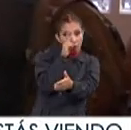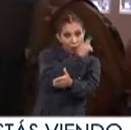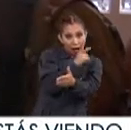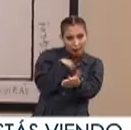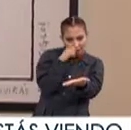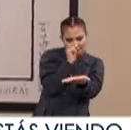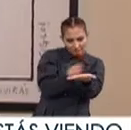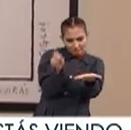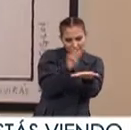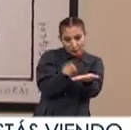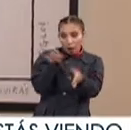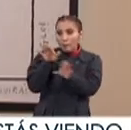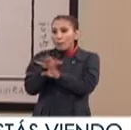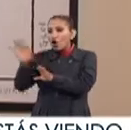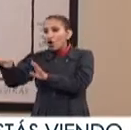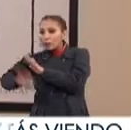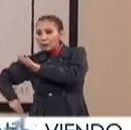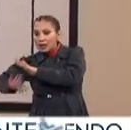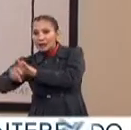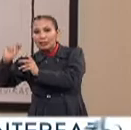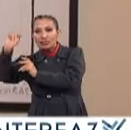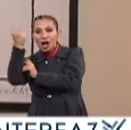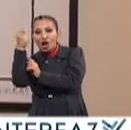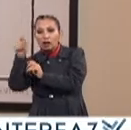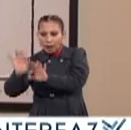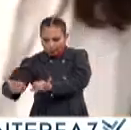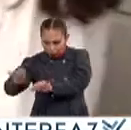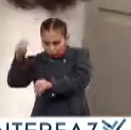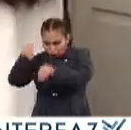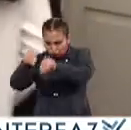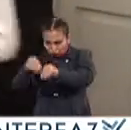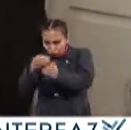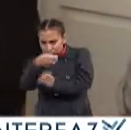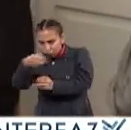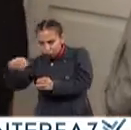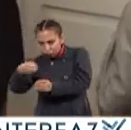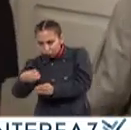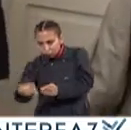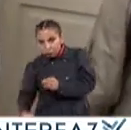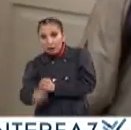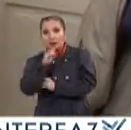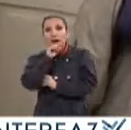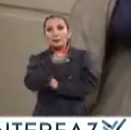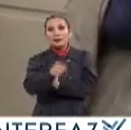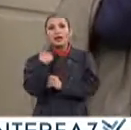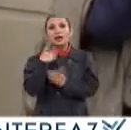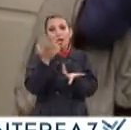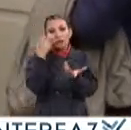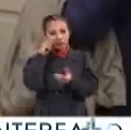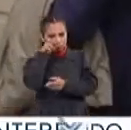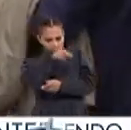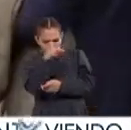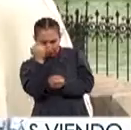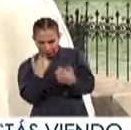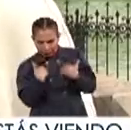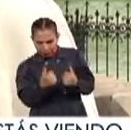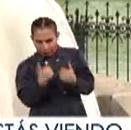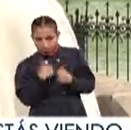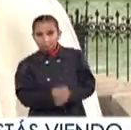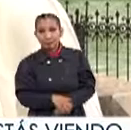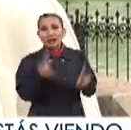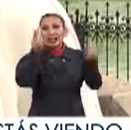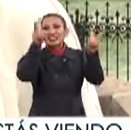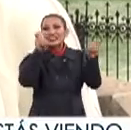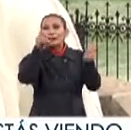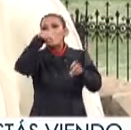En el que se codifica Como por los soportes y las tecnologías Que permiten su inscripción y registro Así como las vías de elegibilidad que ofrece El